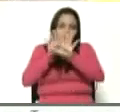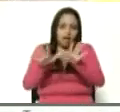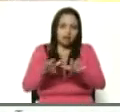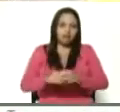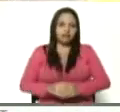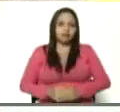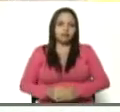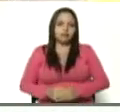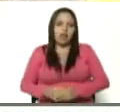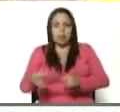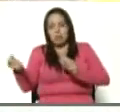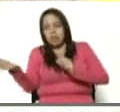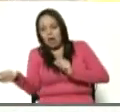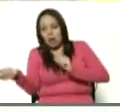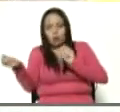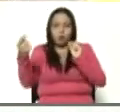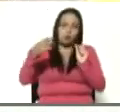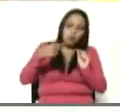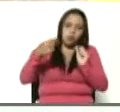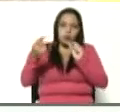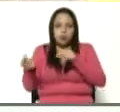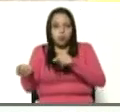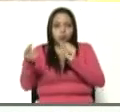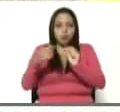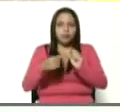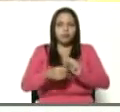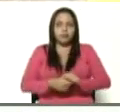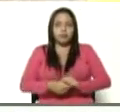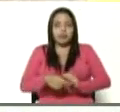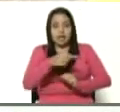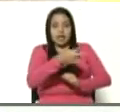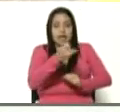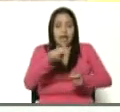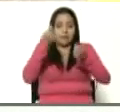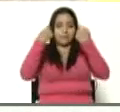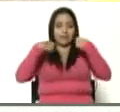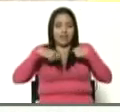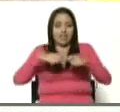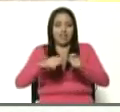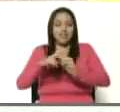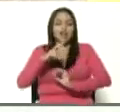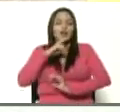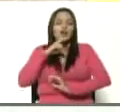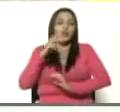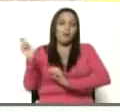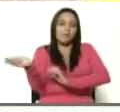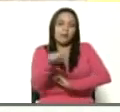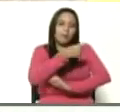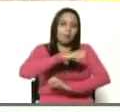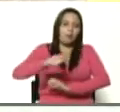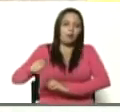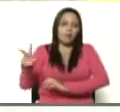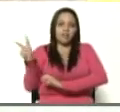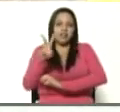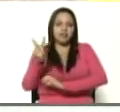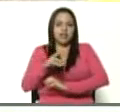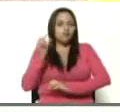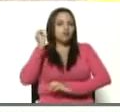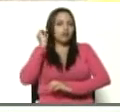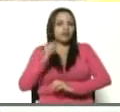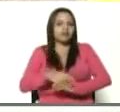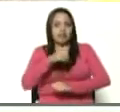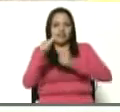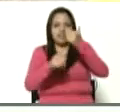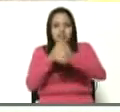pong. Aquí tenemos la medalla de oro del ping pong femenino de Venezuela. La vicepresidenta